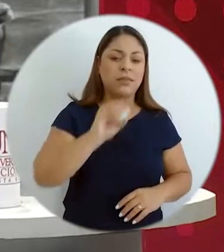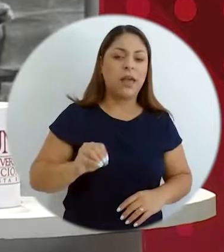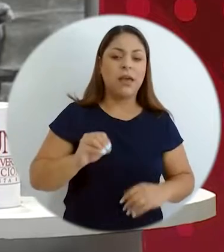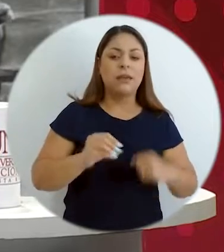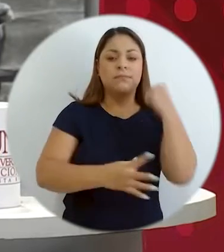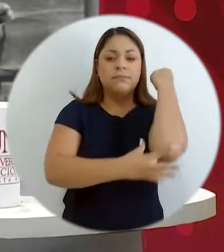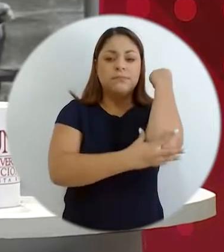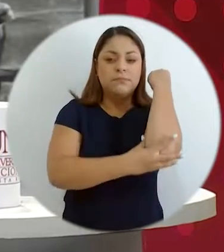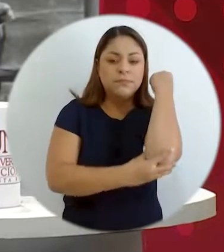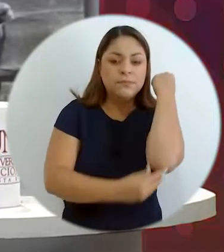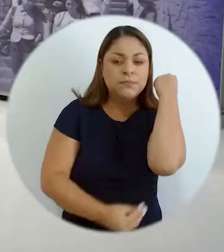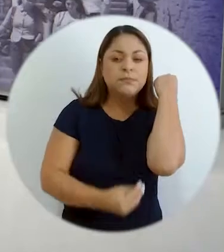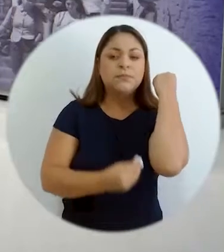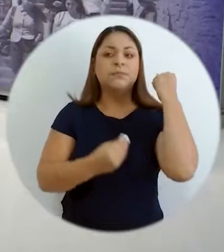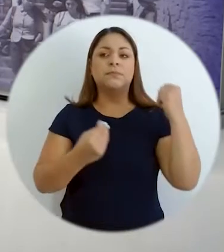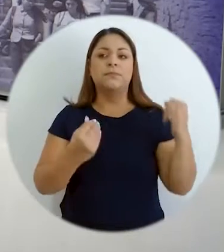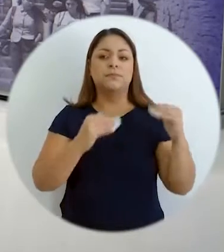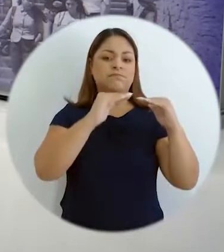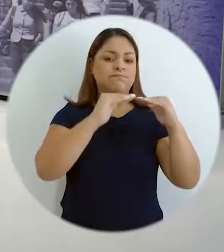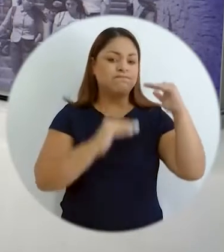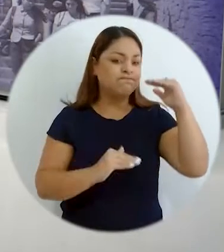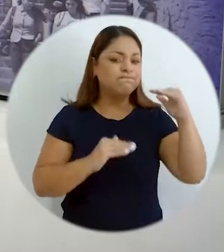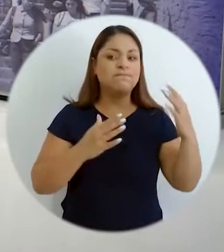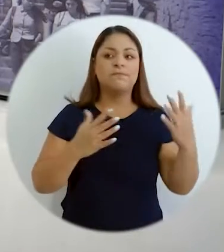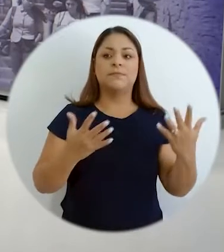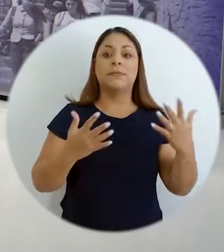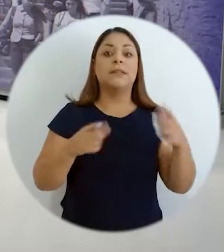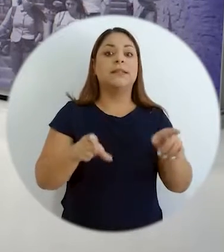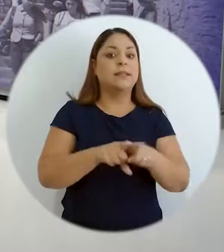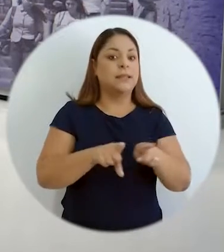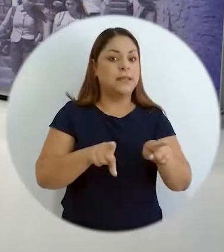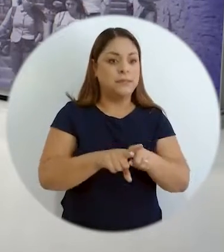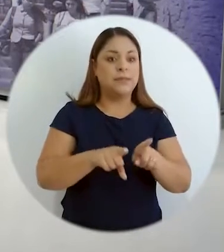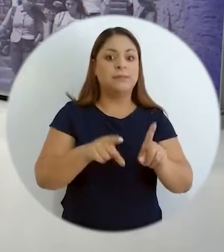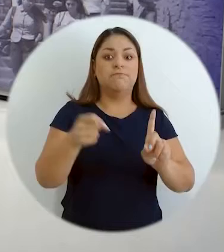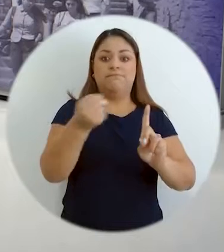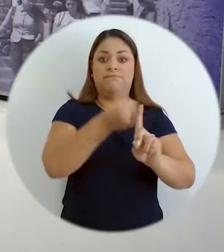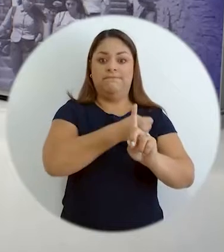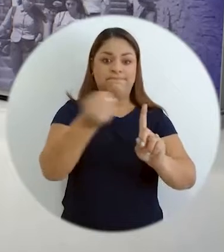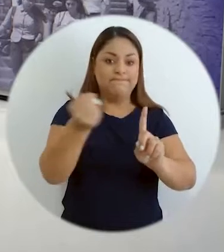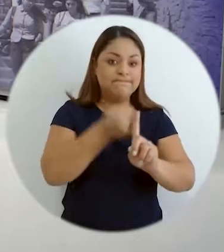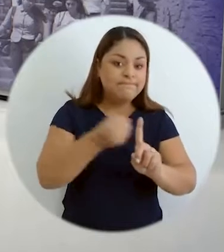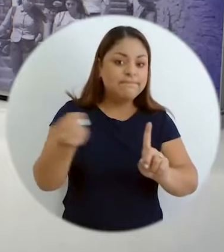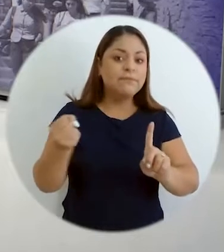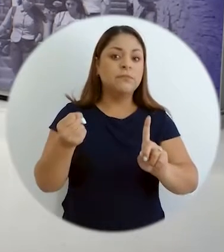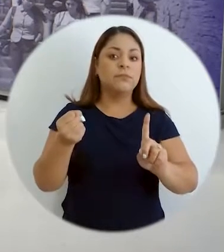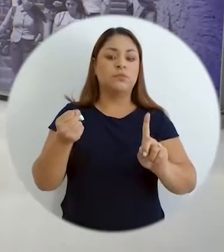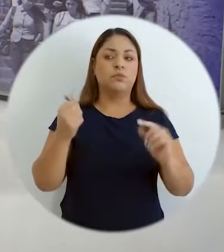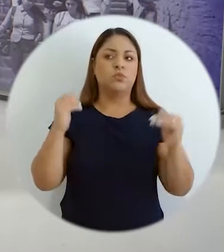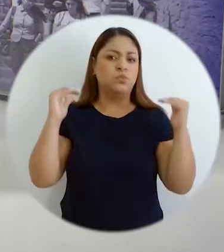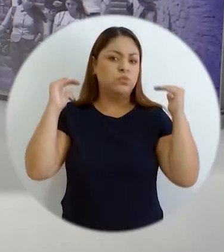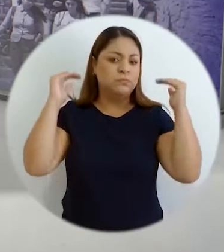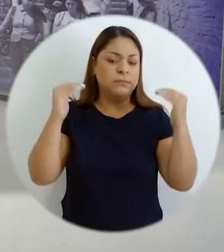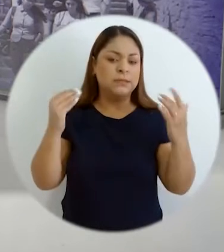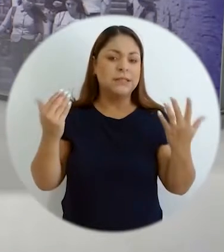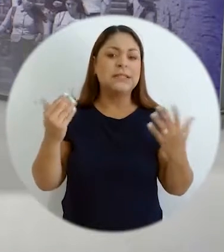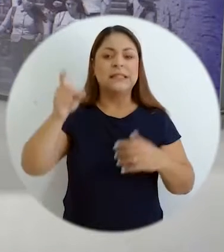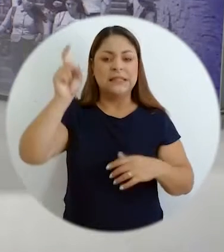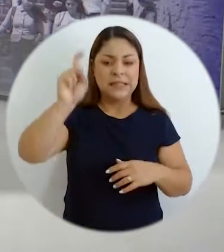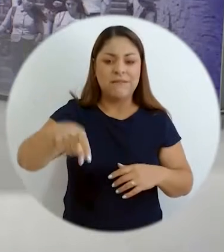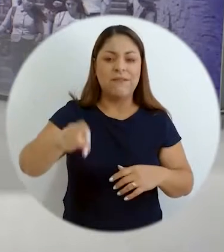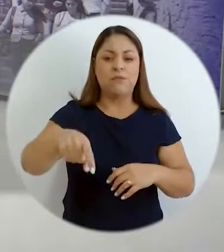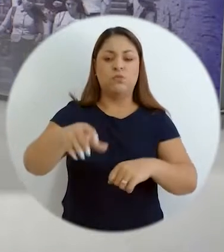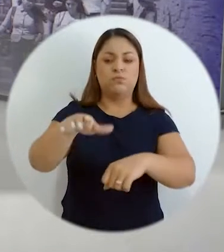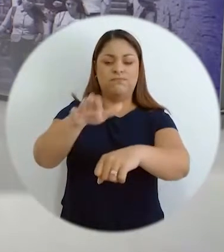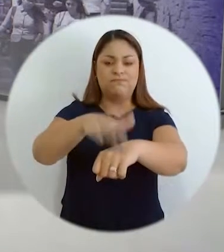poco acceso a oportunidades y ahora se suma a los altos índices de violencia, nos hacen realmente un llamado